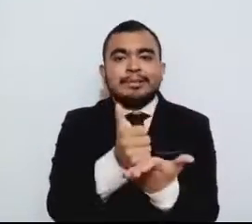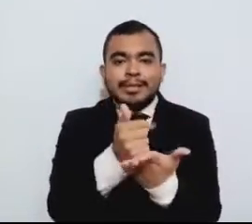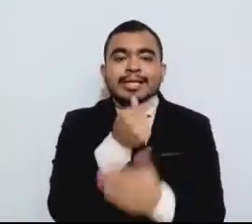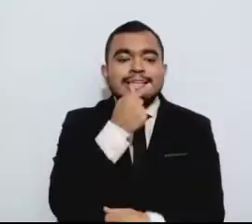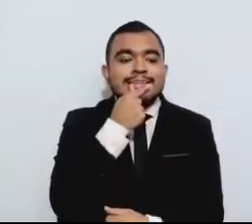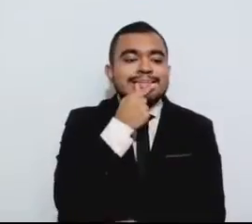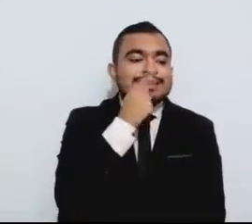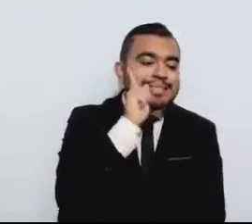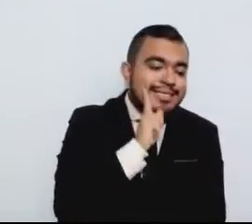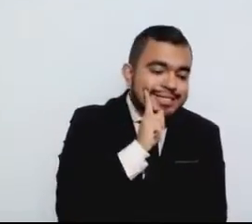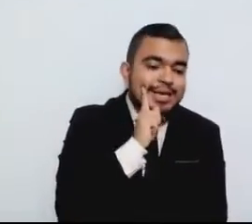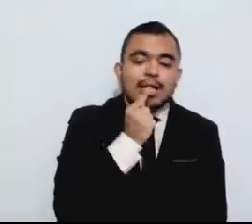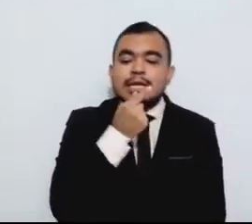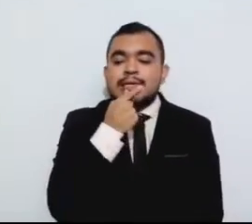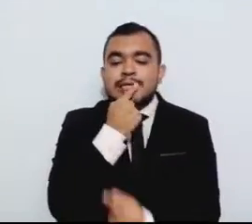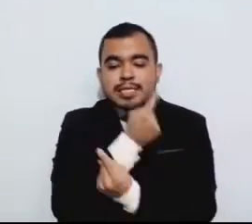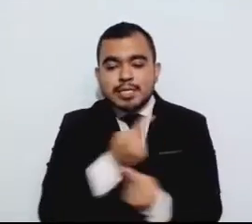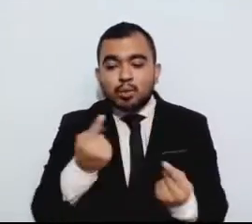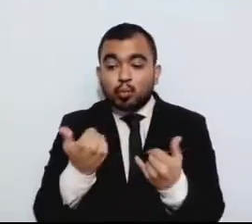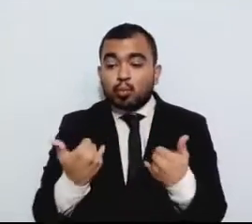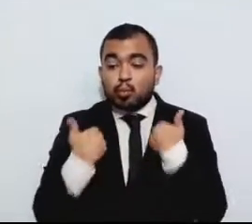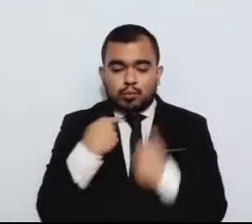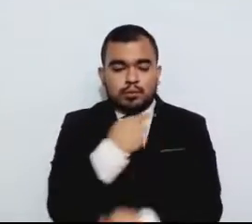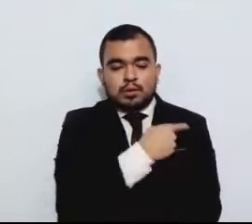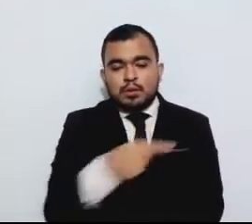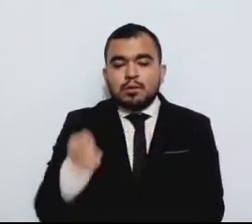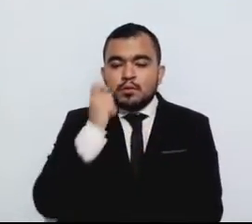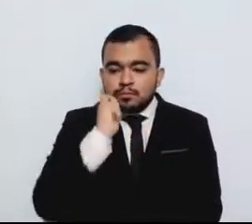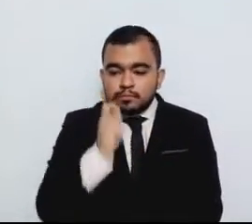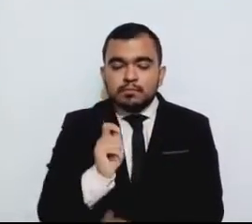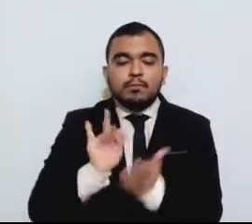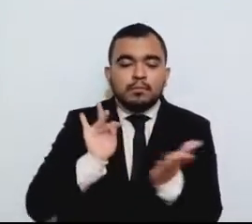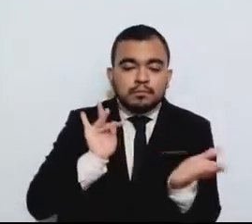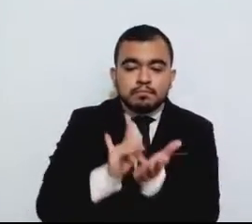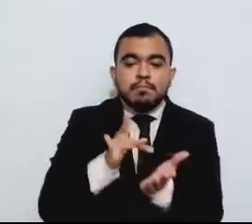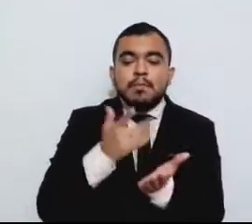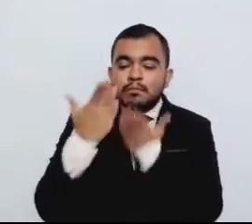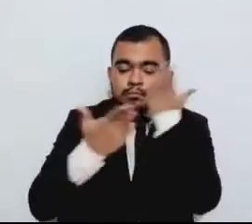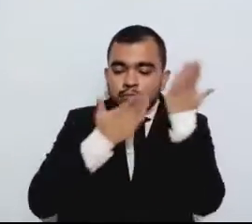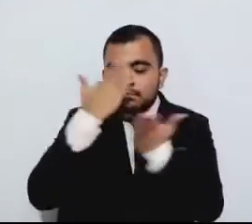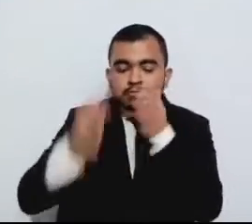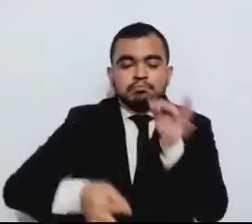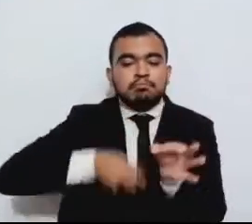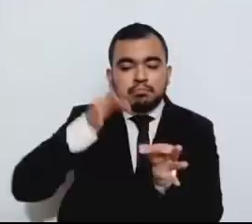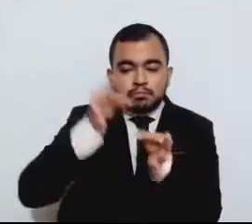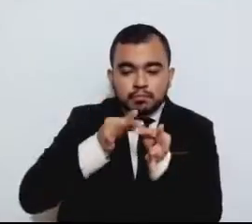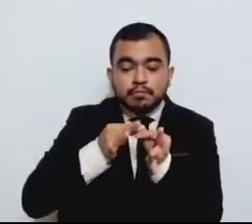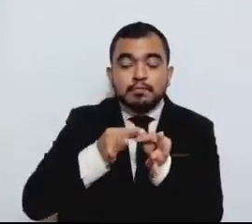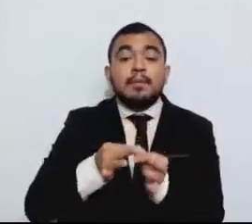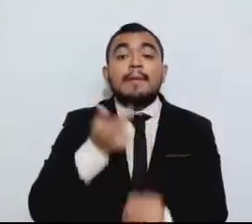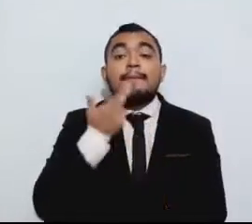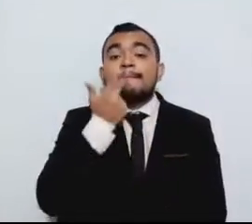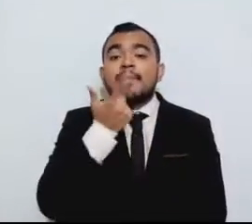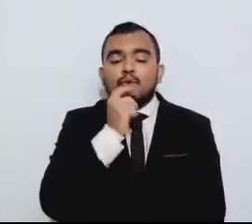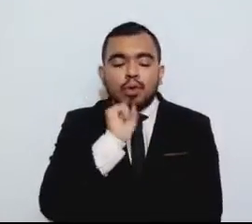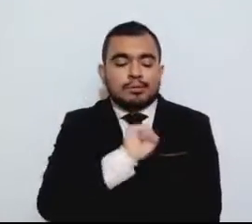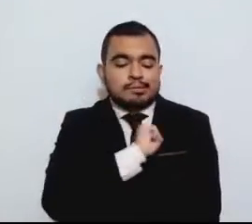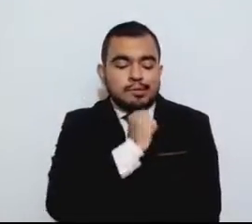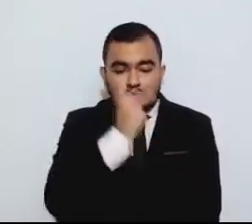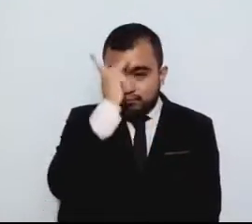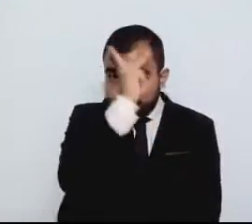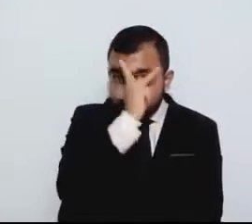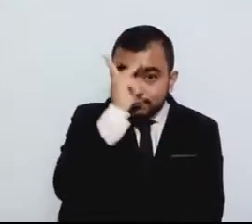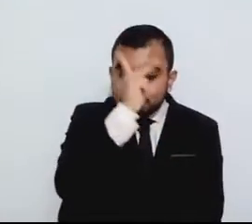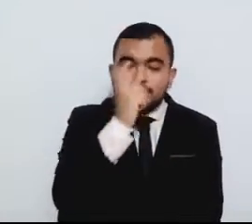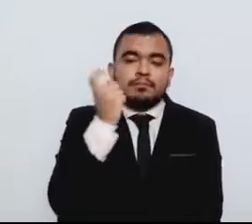y adolescentes a completar su educación y mejorar su salud física y mental. En el Estado